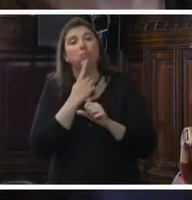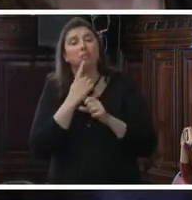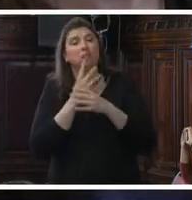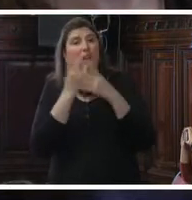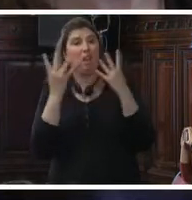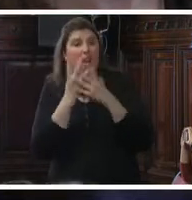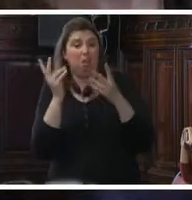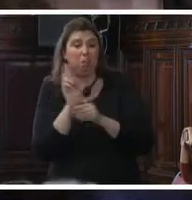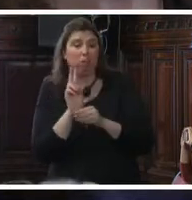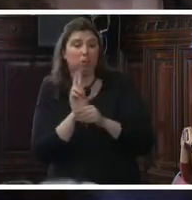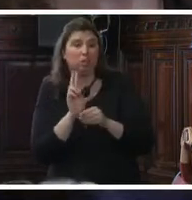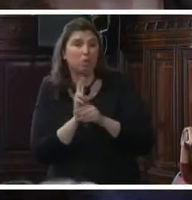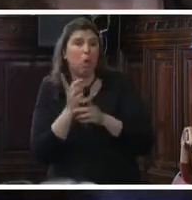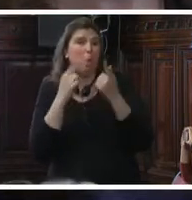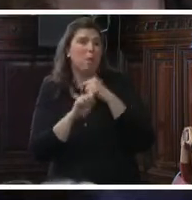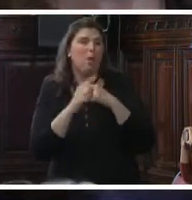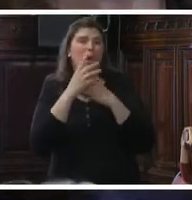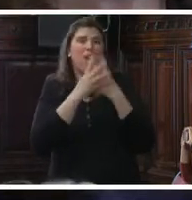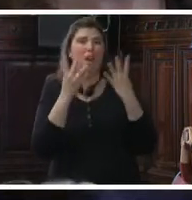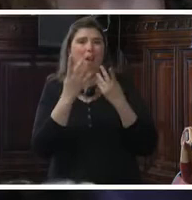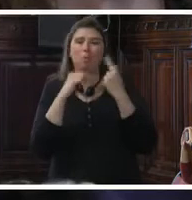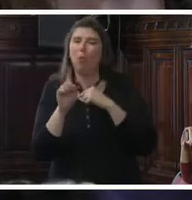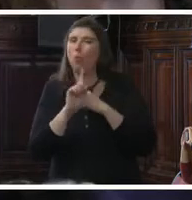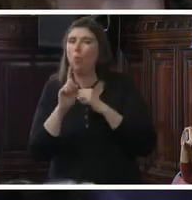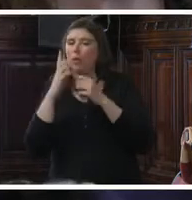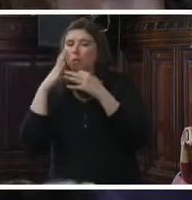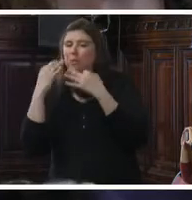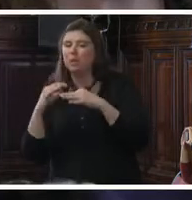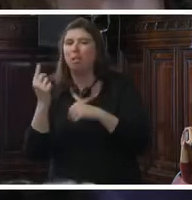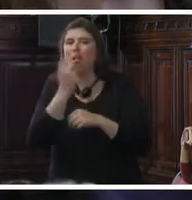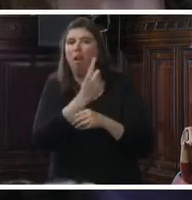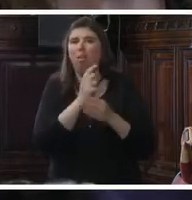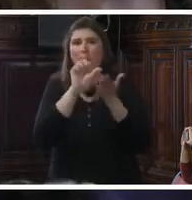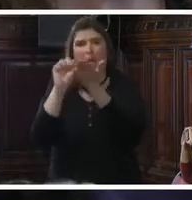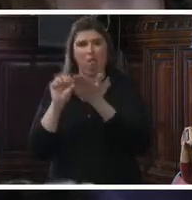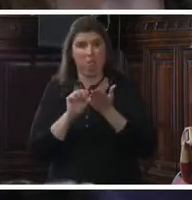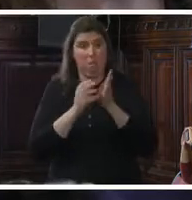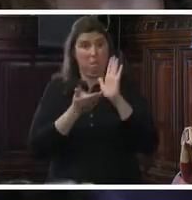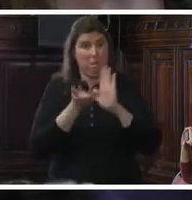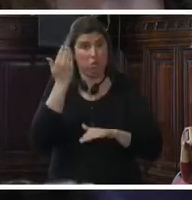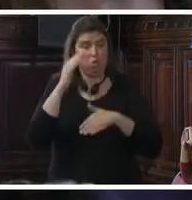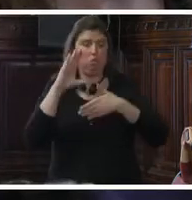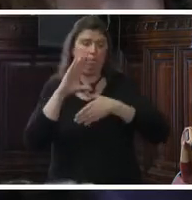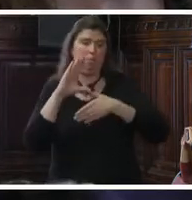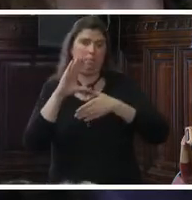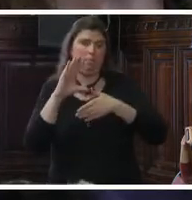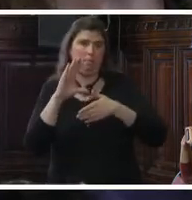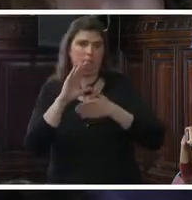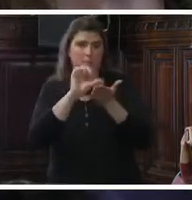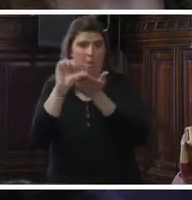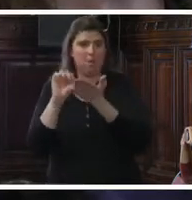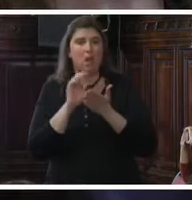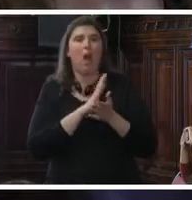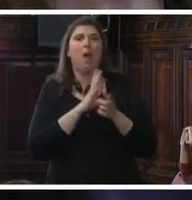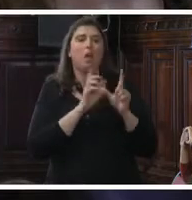y asistencia que no abordan las particularidades de los países. En la mayoría de los países latinoamericanos hay plataformas como comités